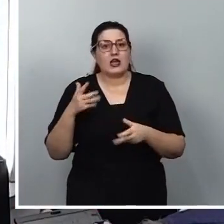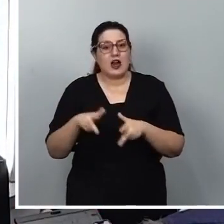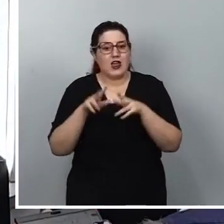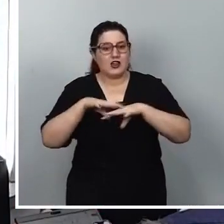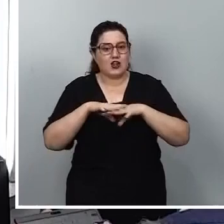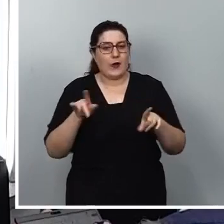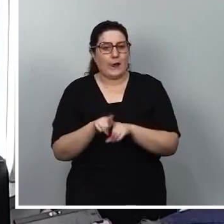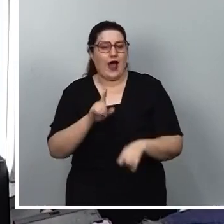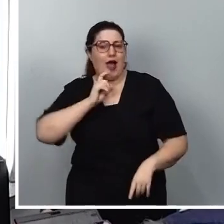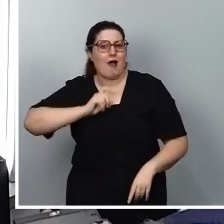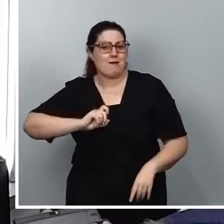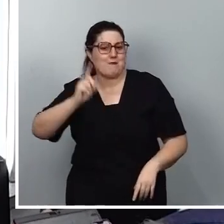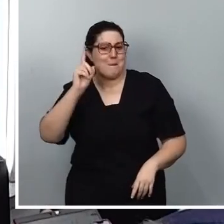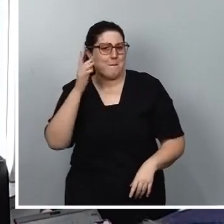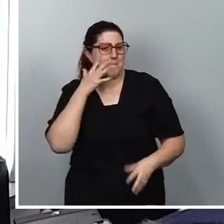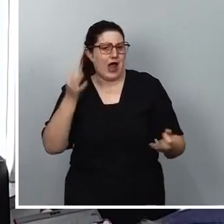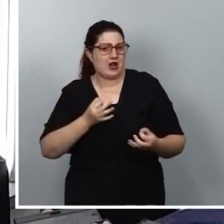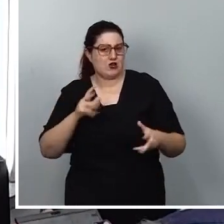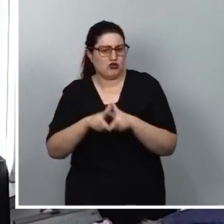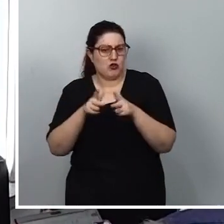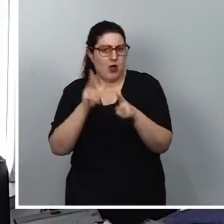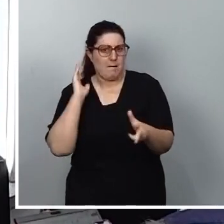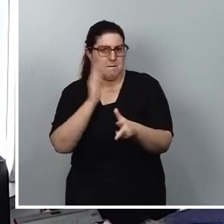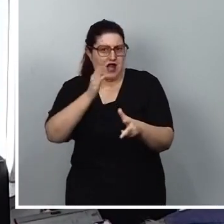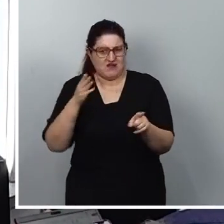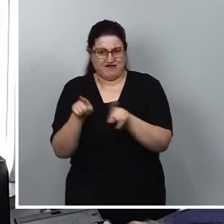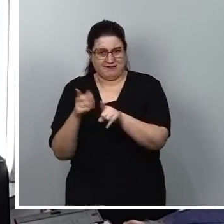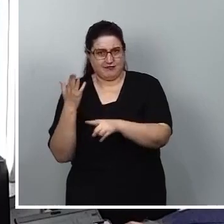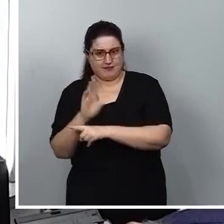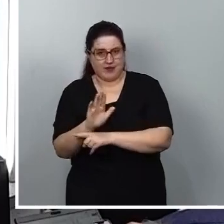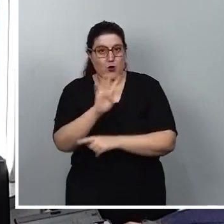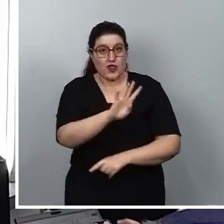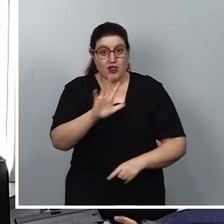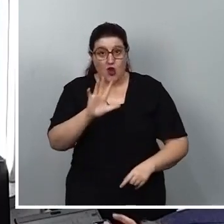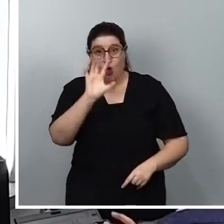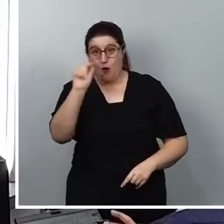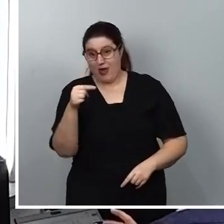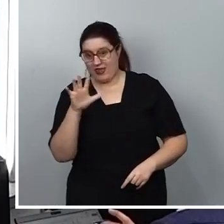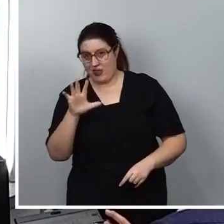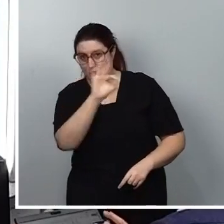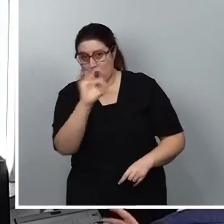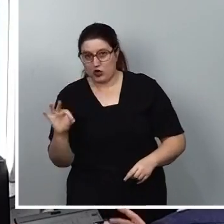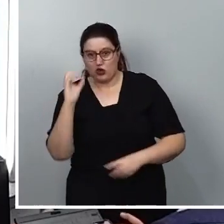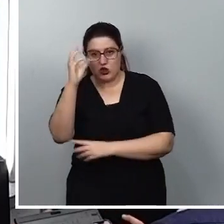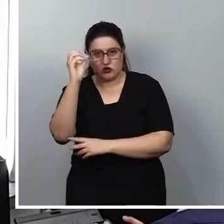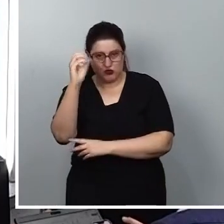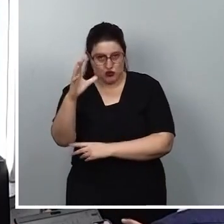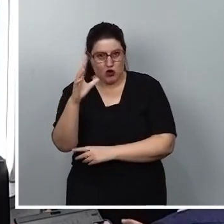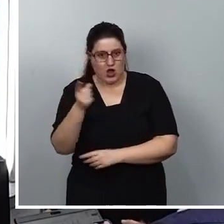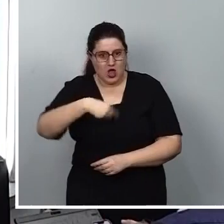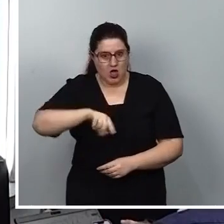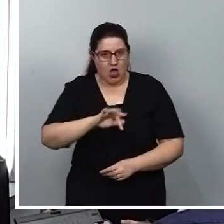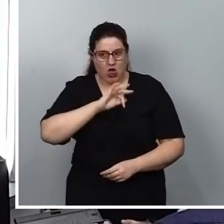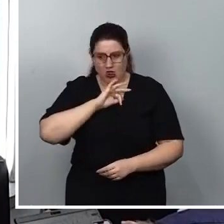como una amenaza para la sociedad. De hecho, el 45,5% del discurso del que son objeto se les